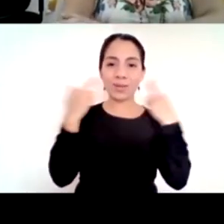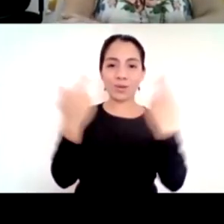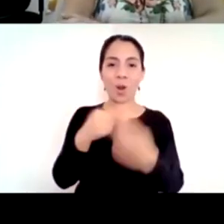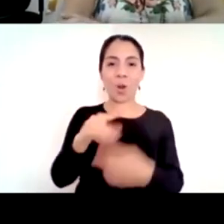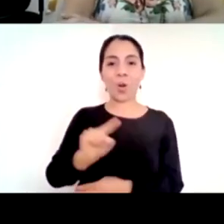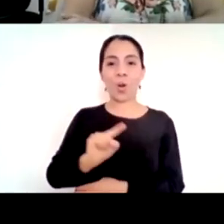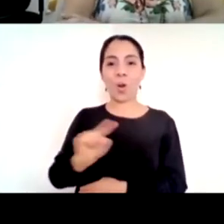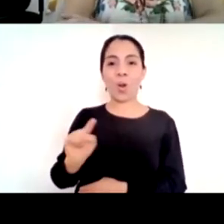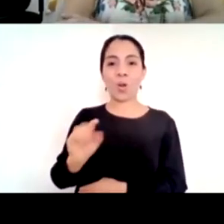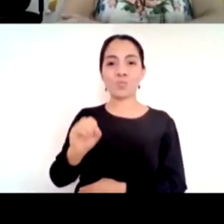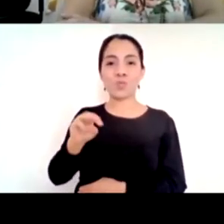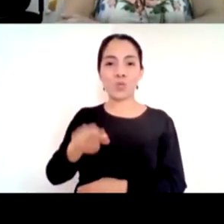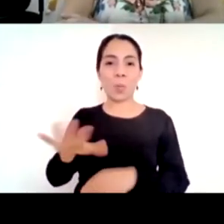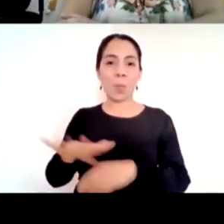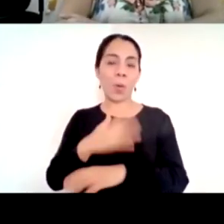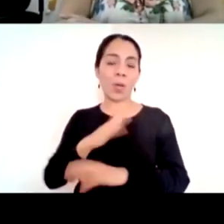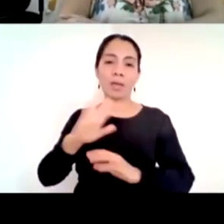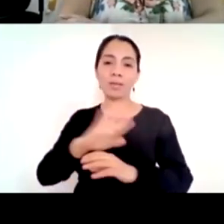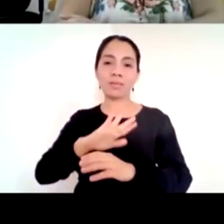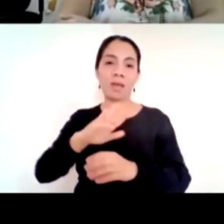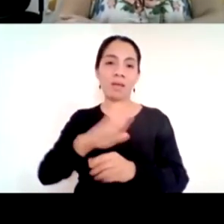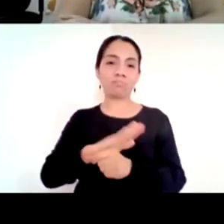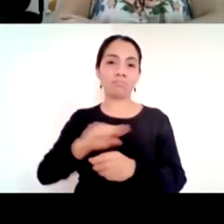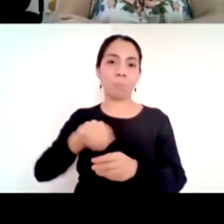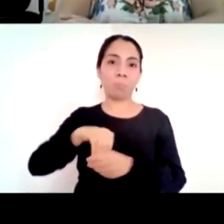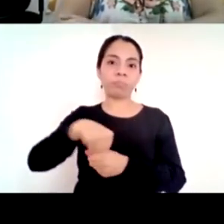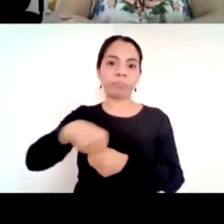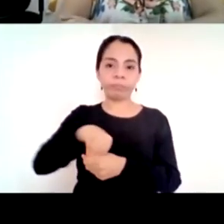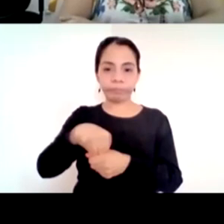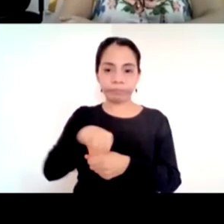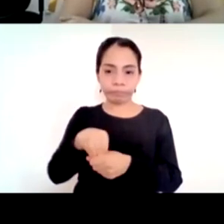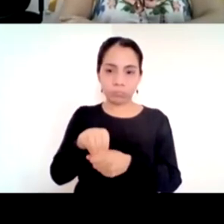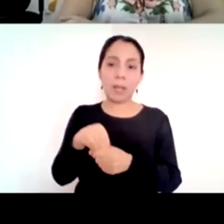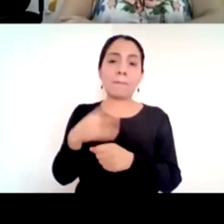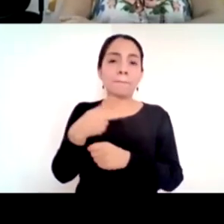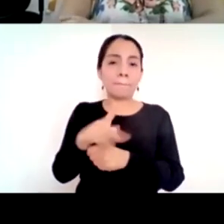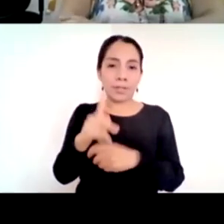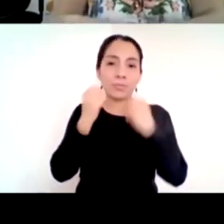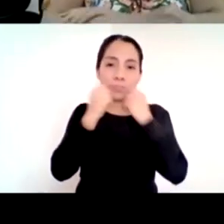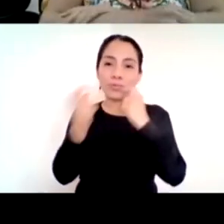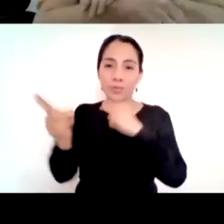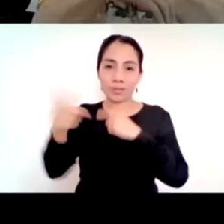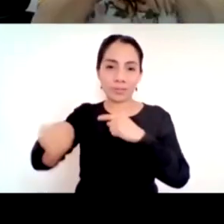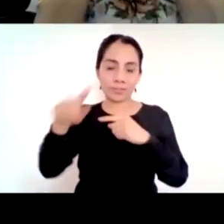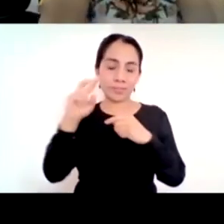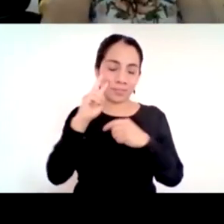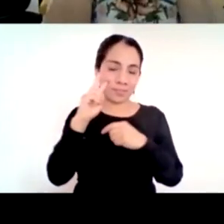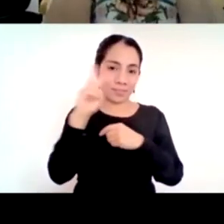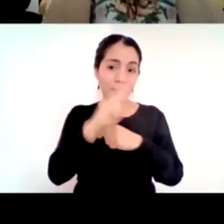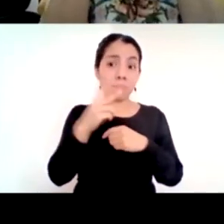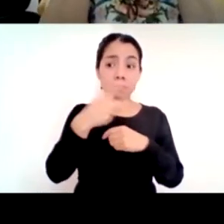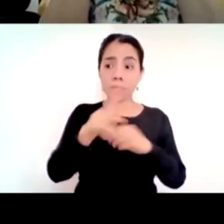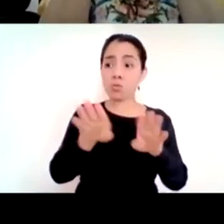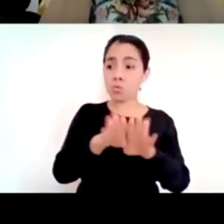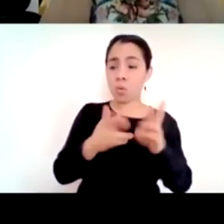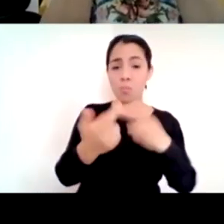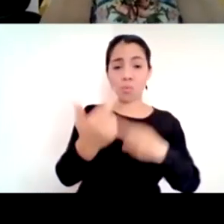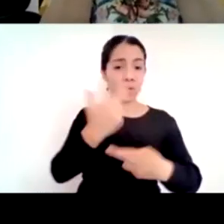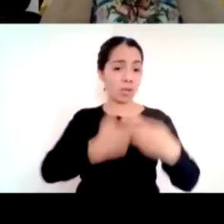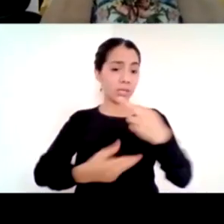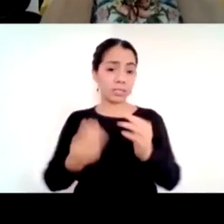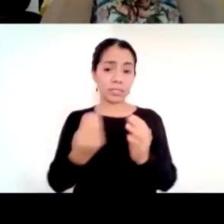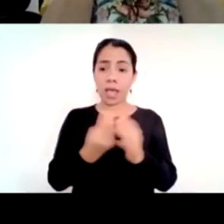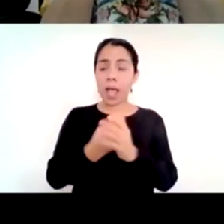el grupo pero la belleza institucional de que estemos hablando de cómo regresar a clases que estemos hablando de cuál es el balance que estemos